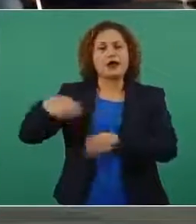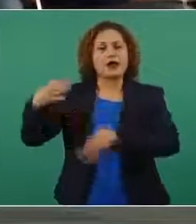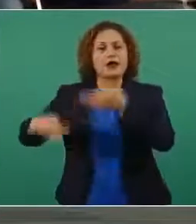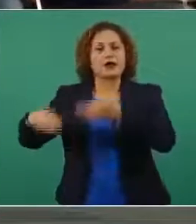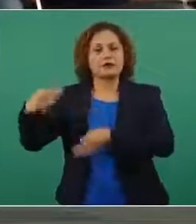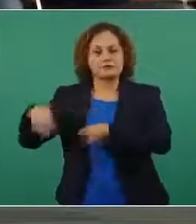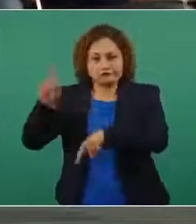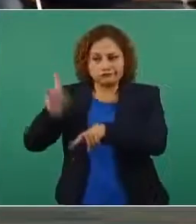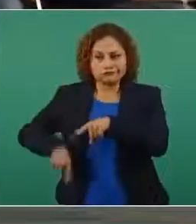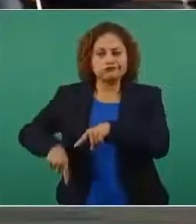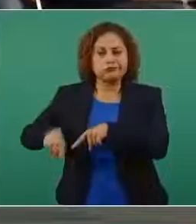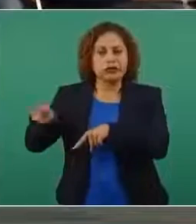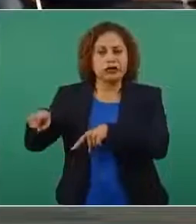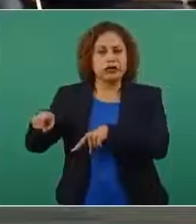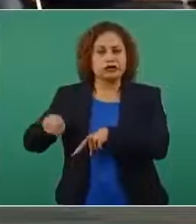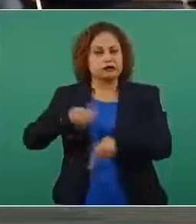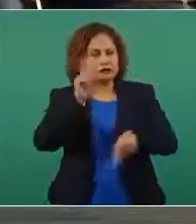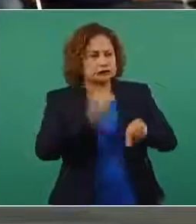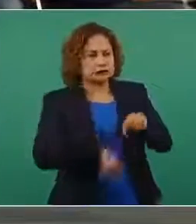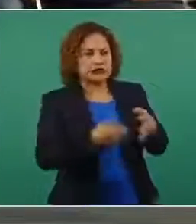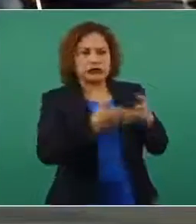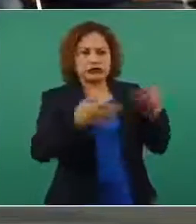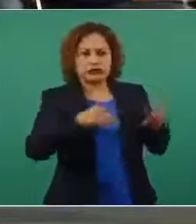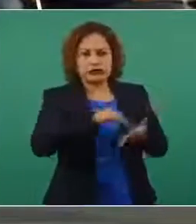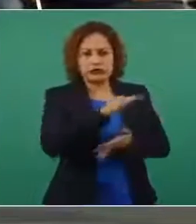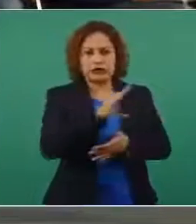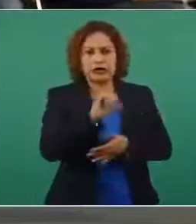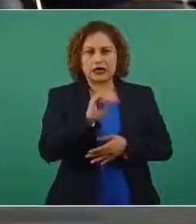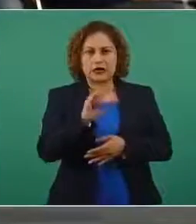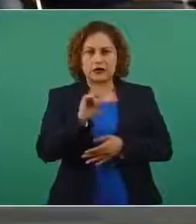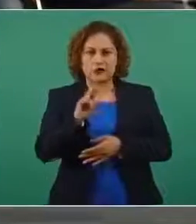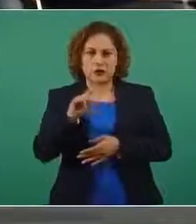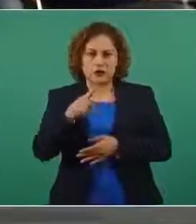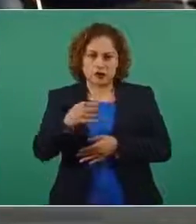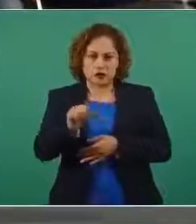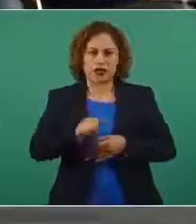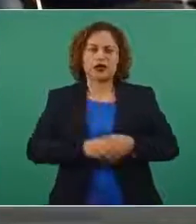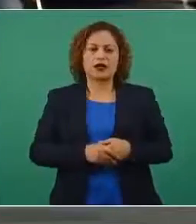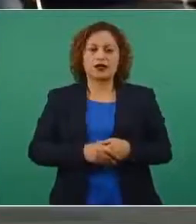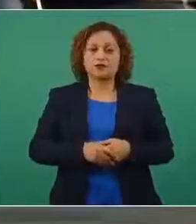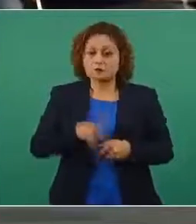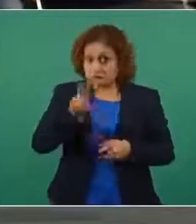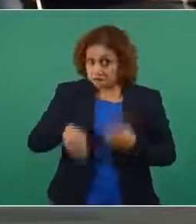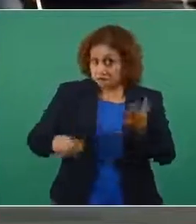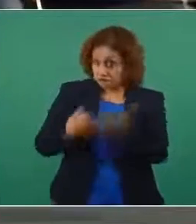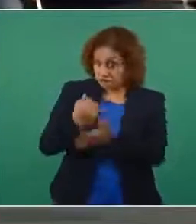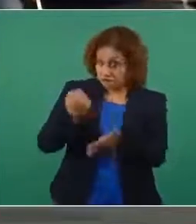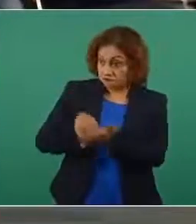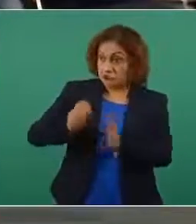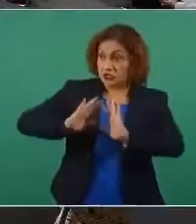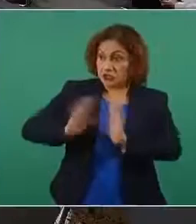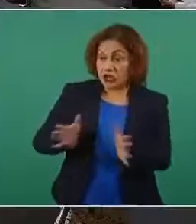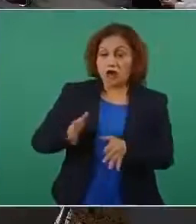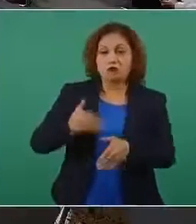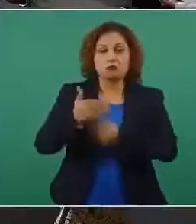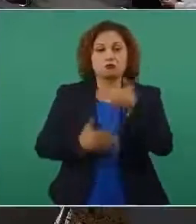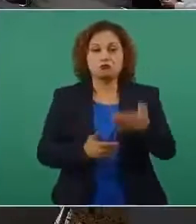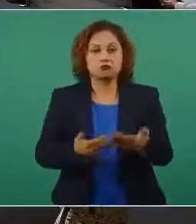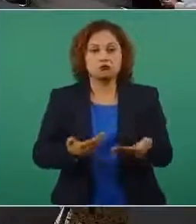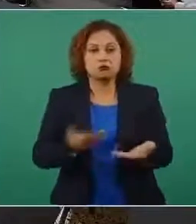pelearle la tierra a los ejidatarios de Caborca que por cierto ahí esa sentencia ya está firme el presidente y no se ha ejecutado tampoco Sí